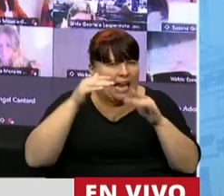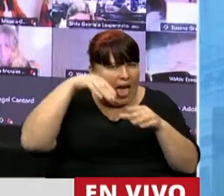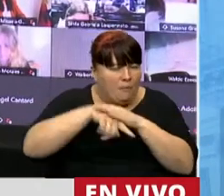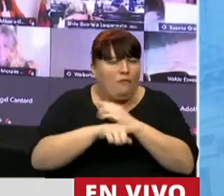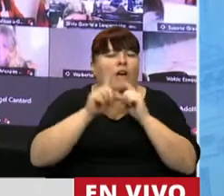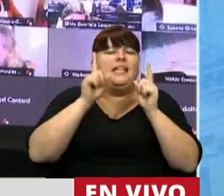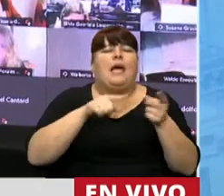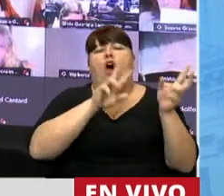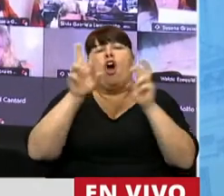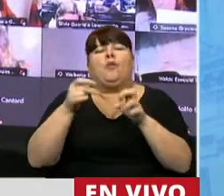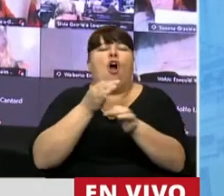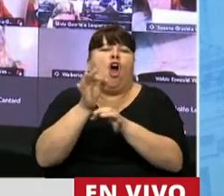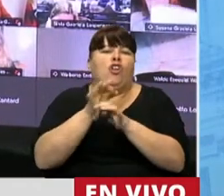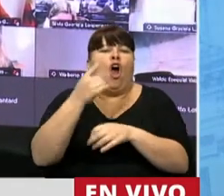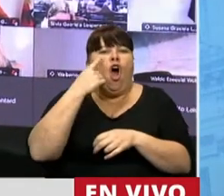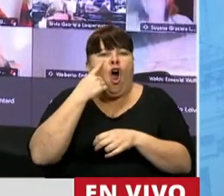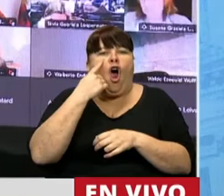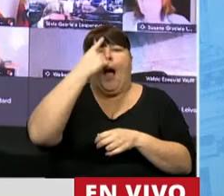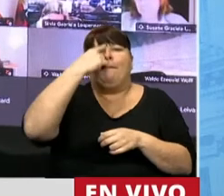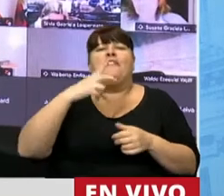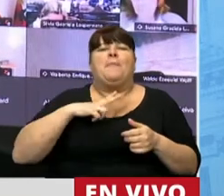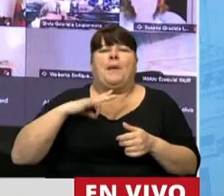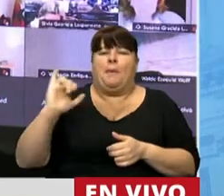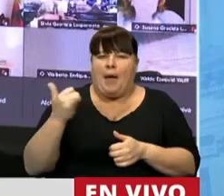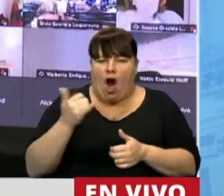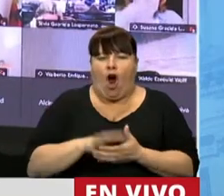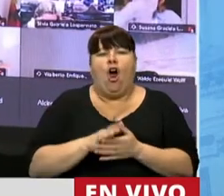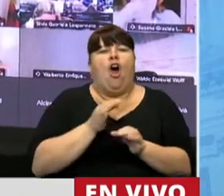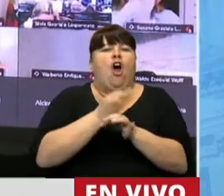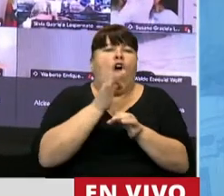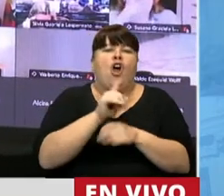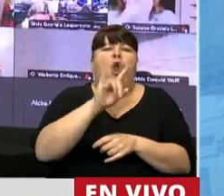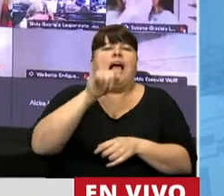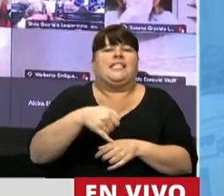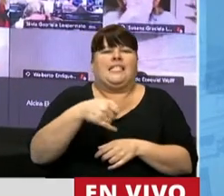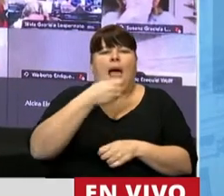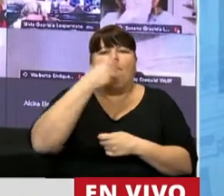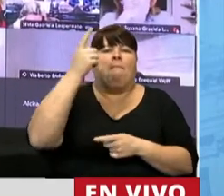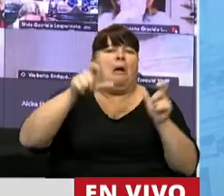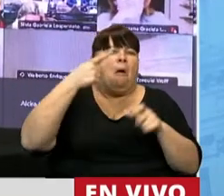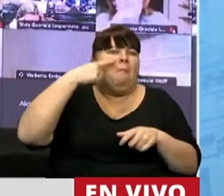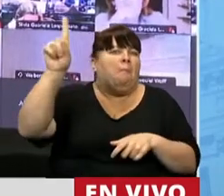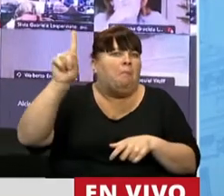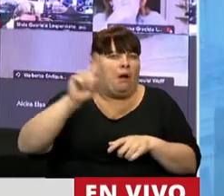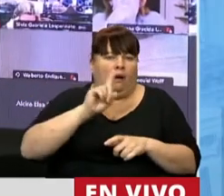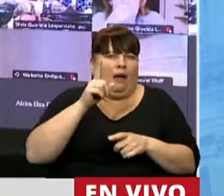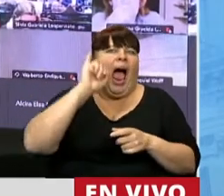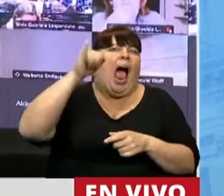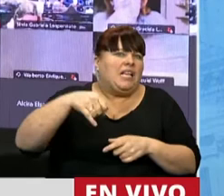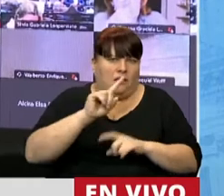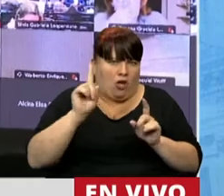algunos otros temas como recomendar la autorización de perfiles privados, sugerir no aceptar en redes sociales a personas que no hayan sido